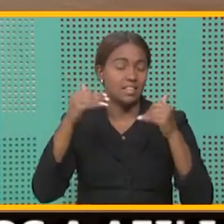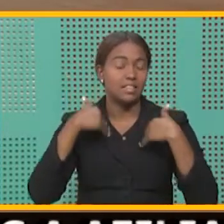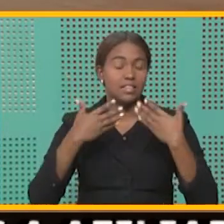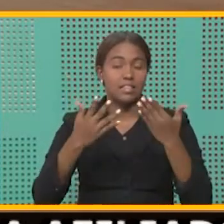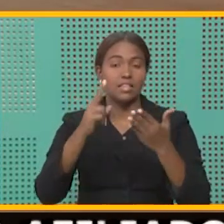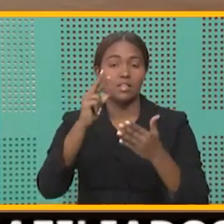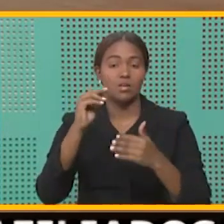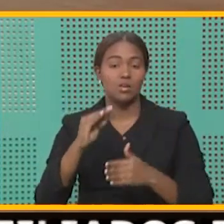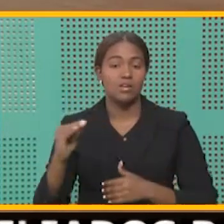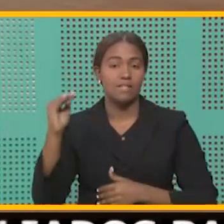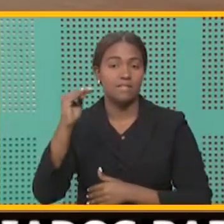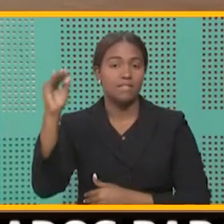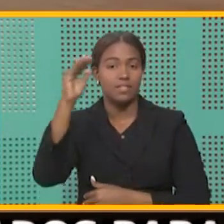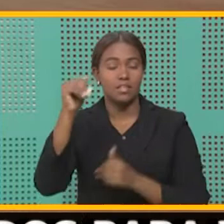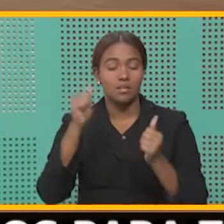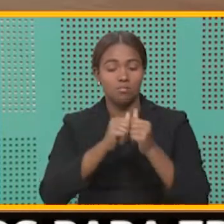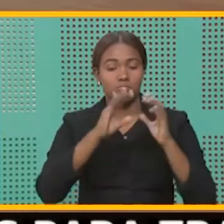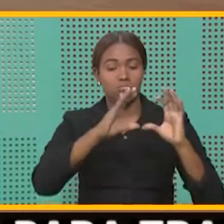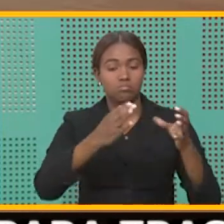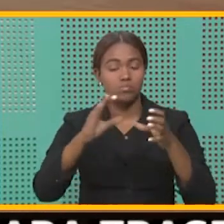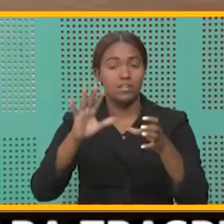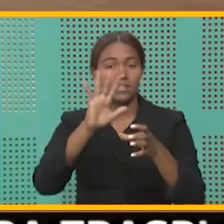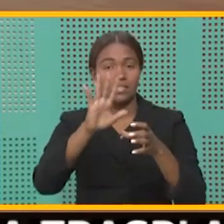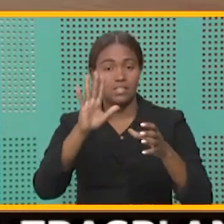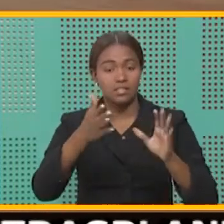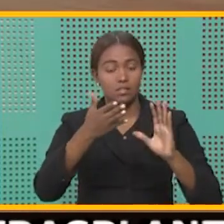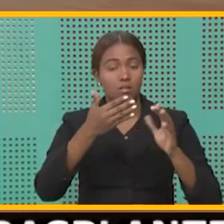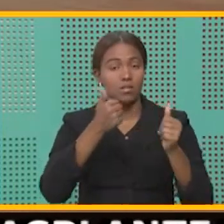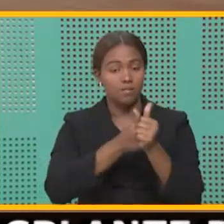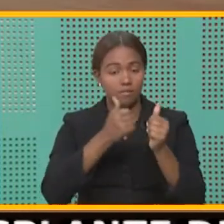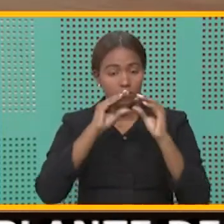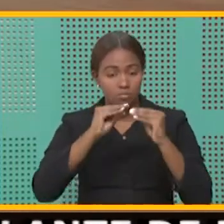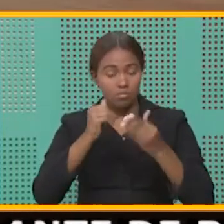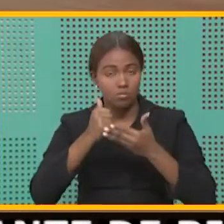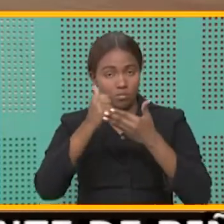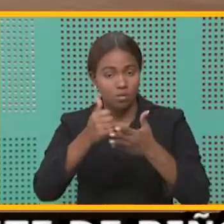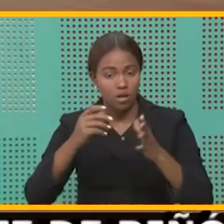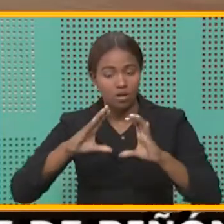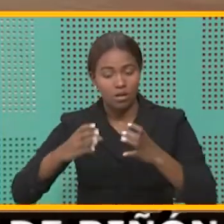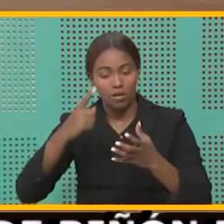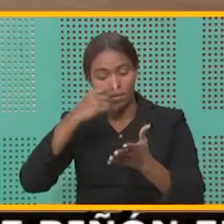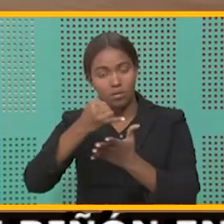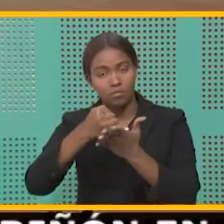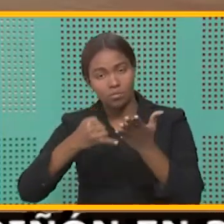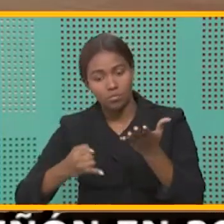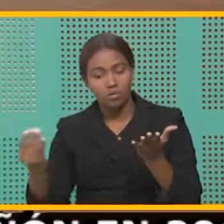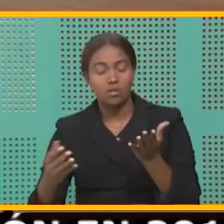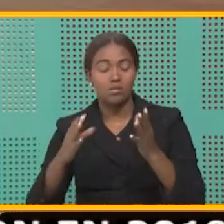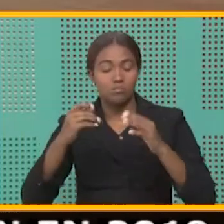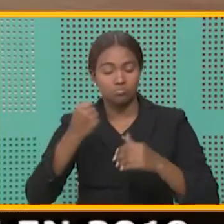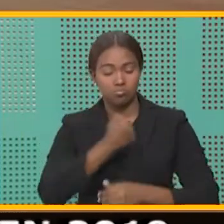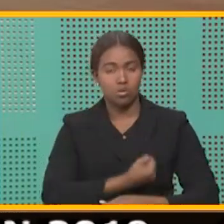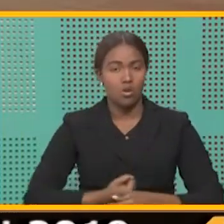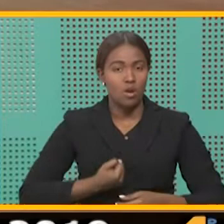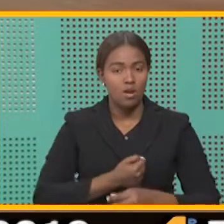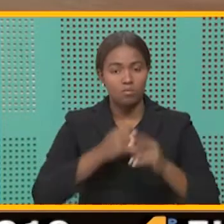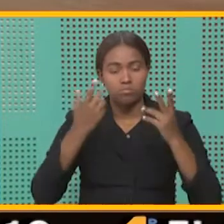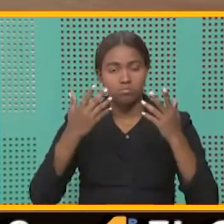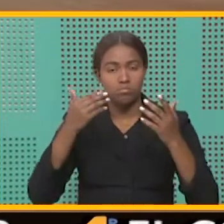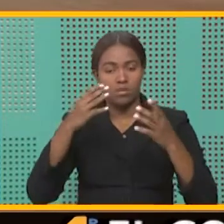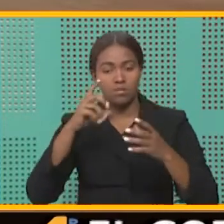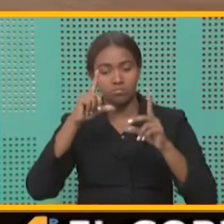dos niveles, compuestos por 55 consultorios, área quirúrgica, ortopedia, sonografía, cardiología,